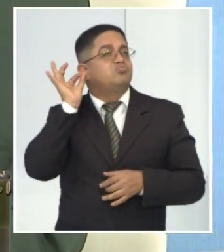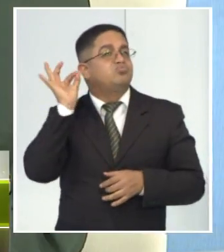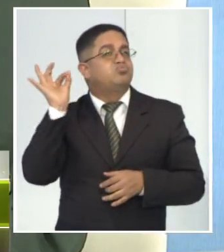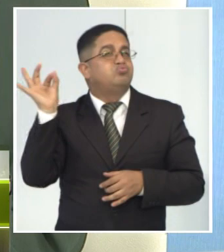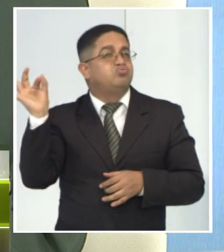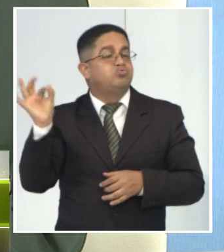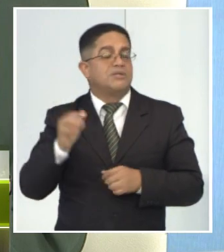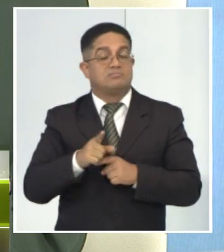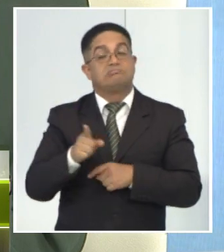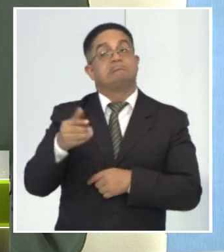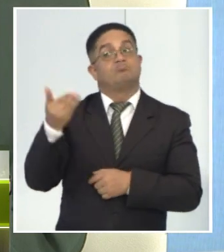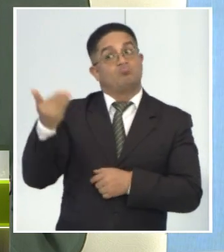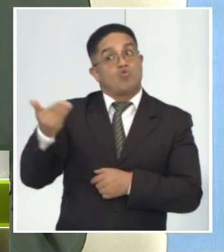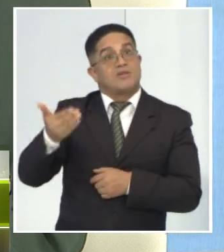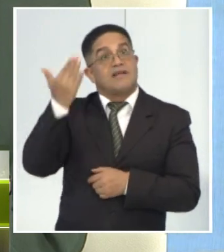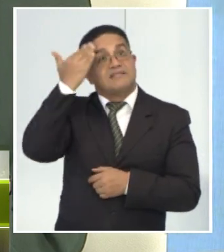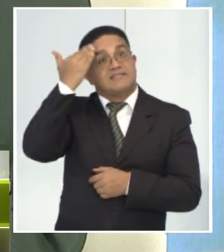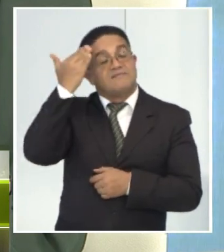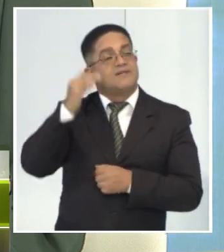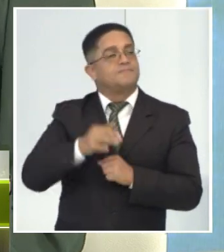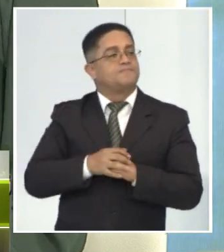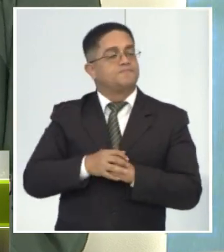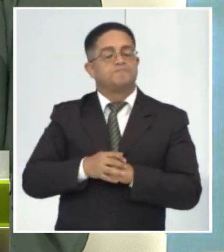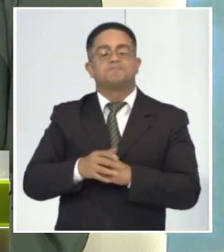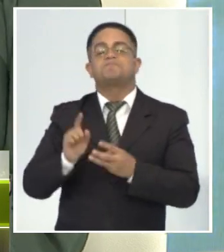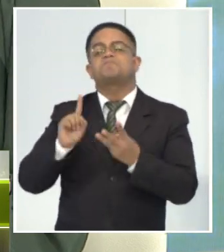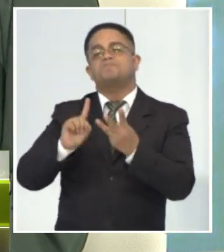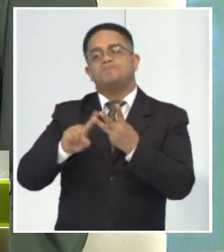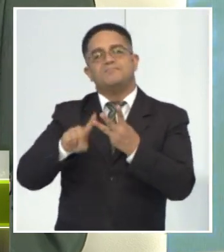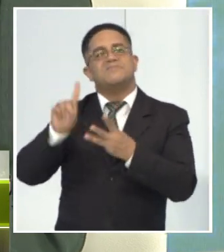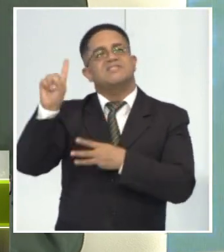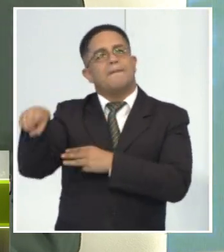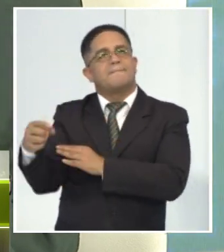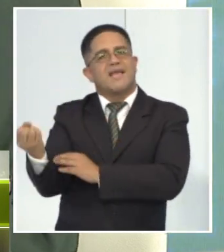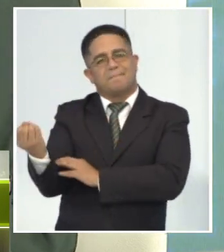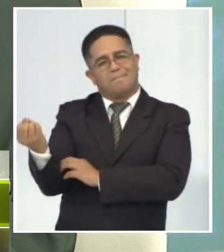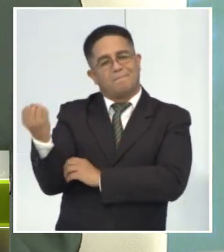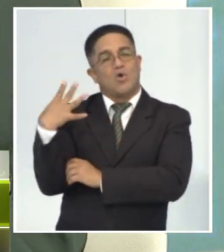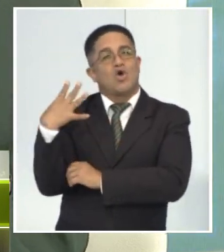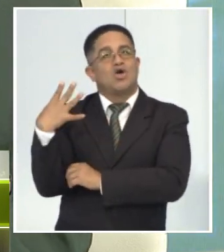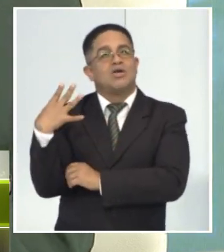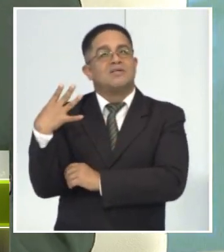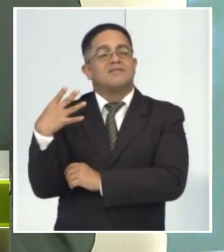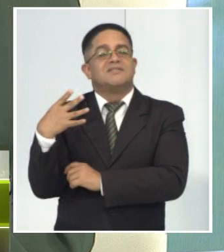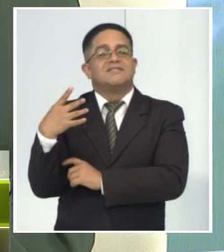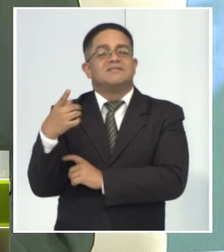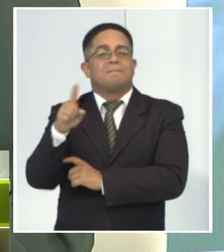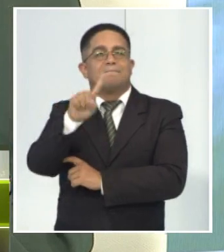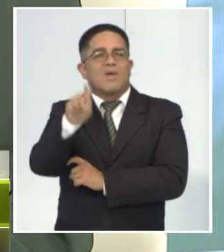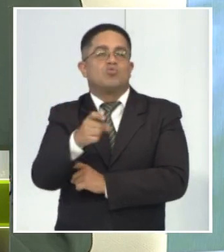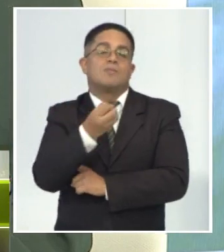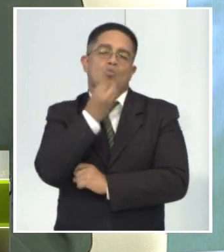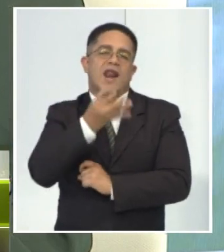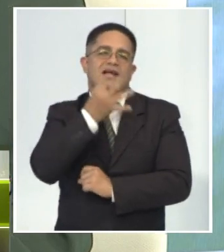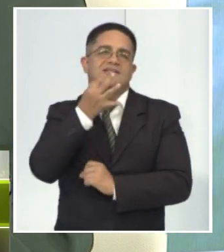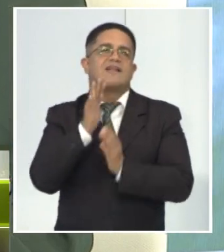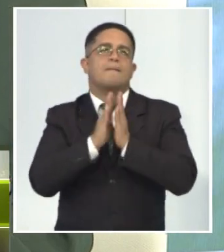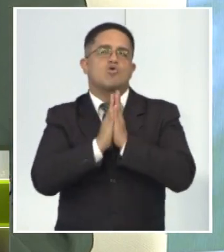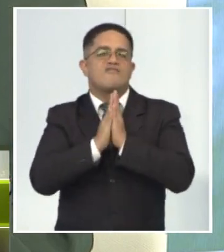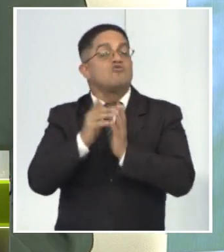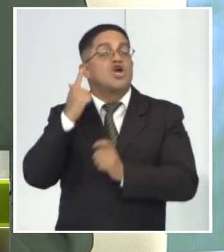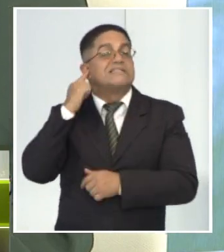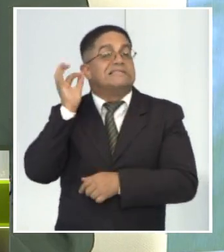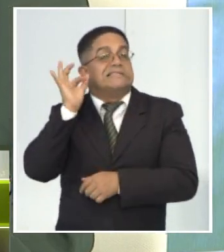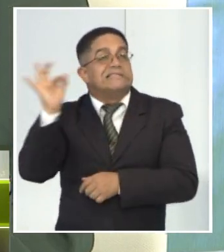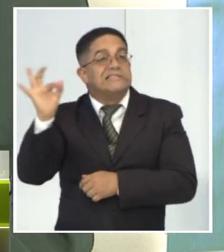saber esto. Además, Adelina Bonillo también nos escribe desde esta cuenta. Nos dice lo siguiente, buenas tardes, por favor. El tínitus